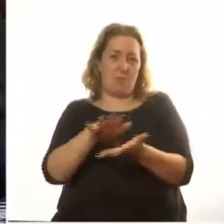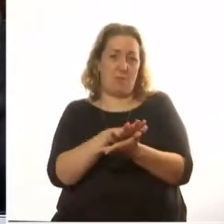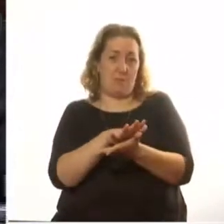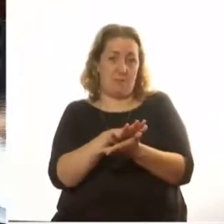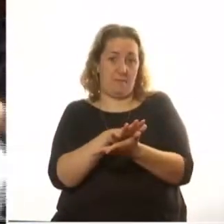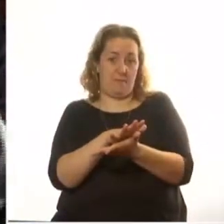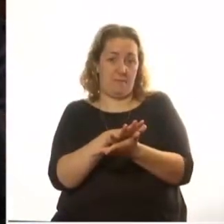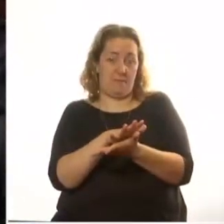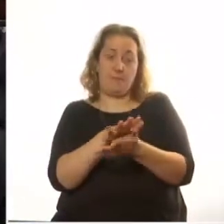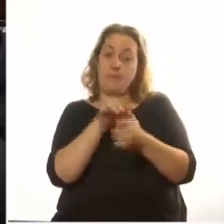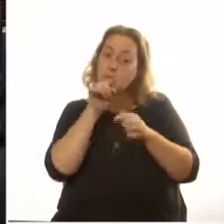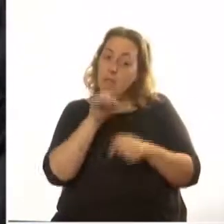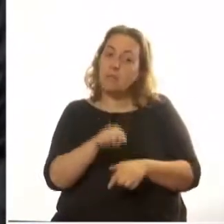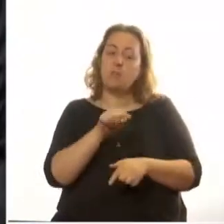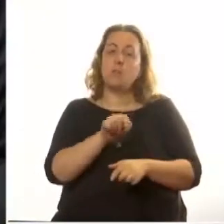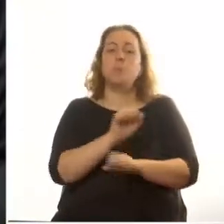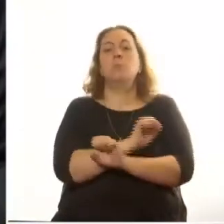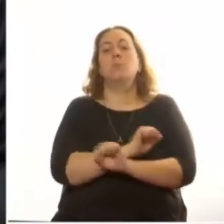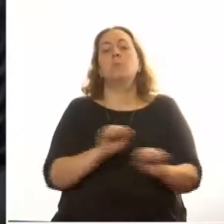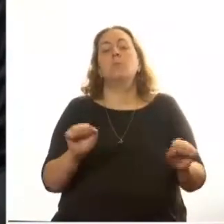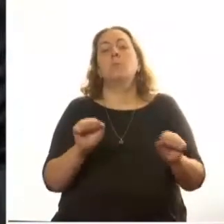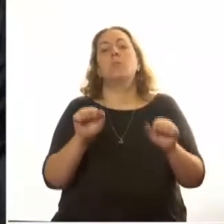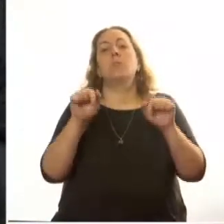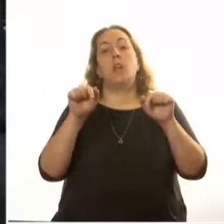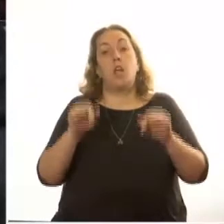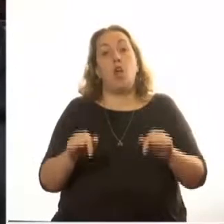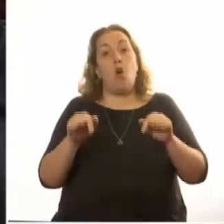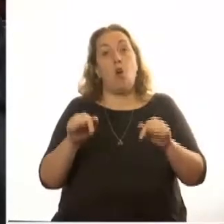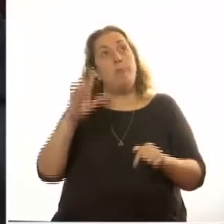desafío que la conmemoración